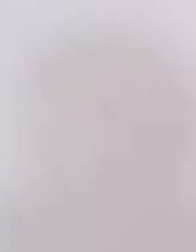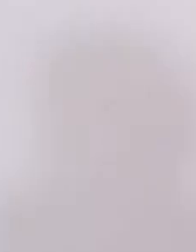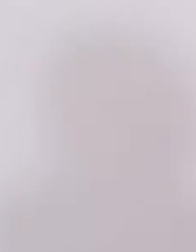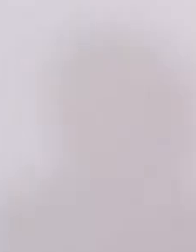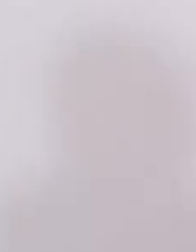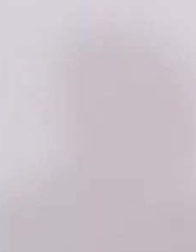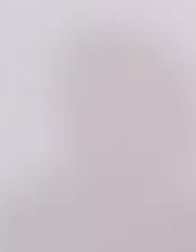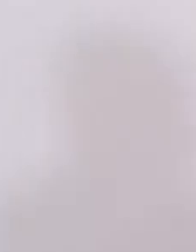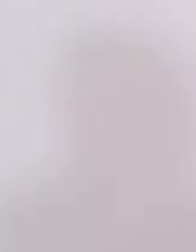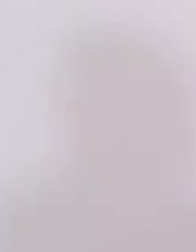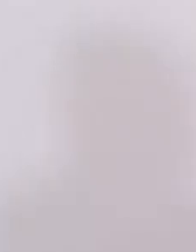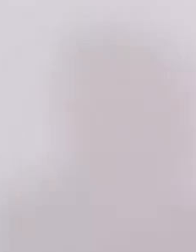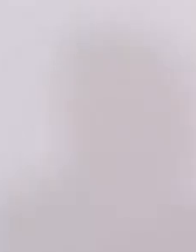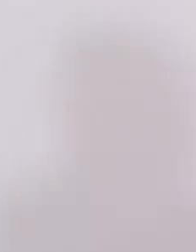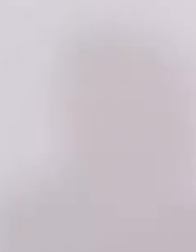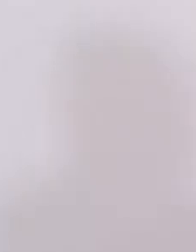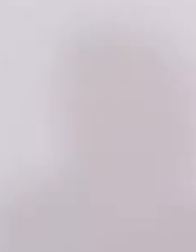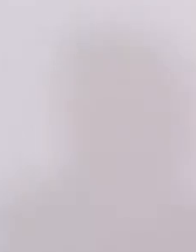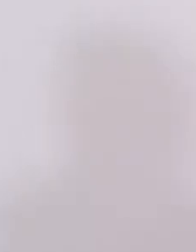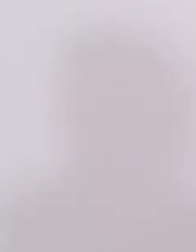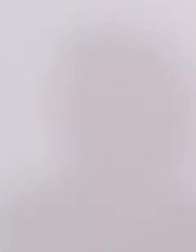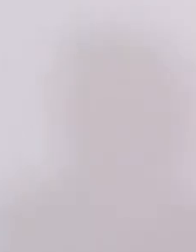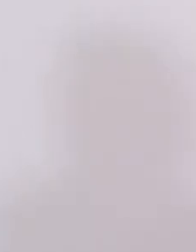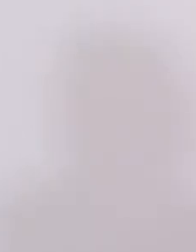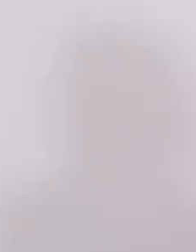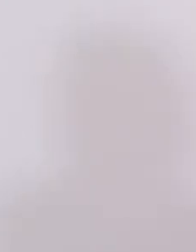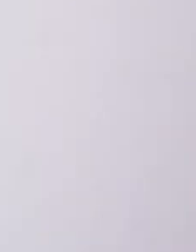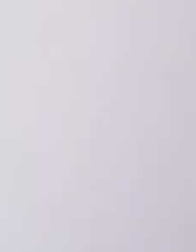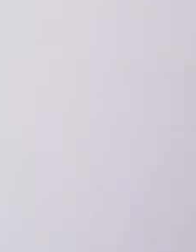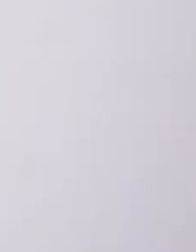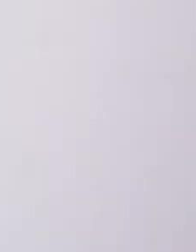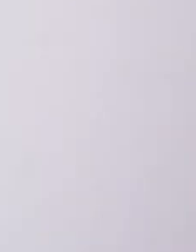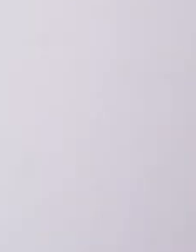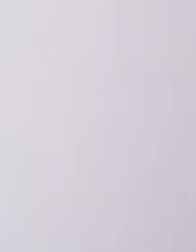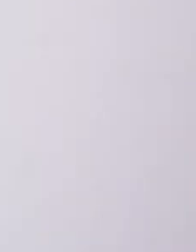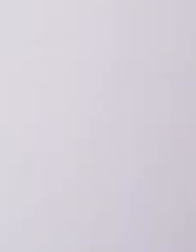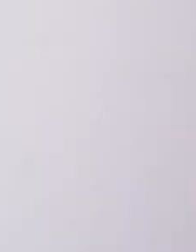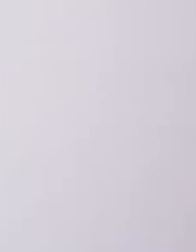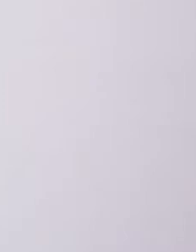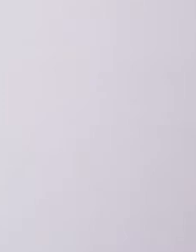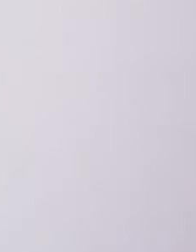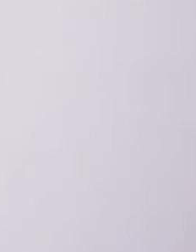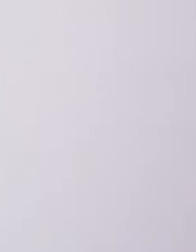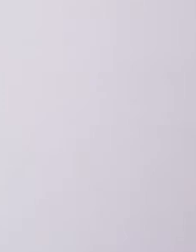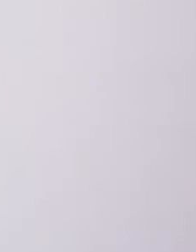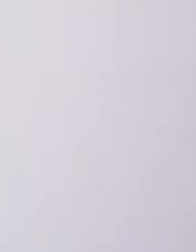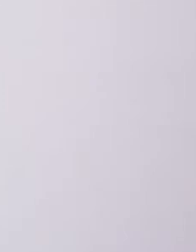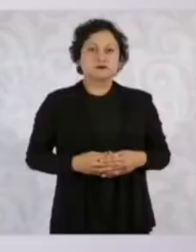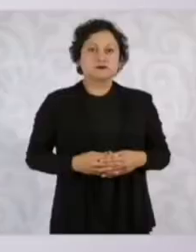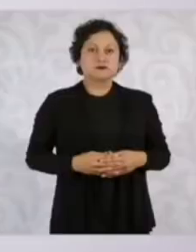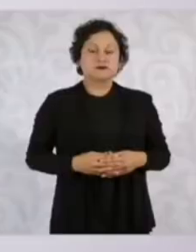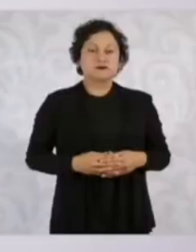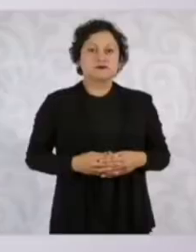desarrollo de protocolos de intercambio de información entre diversas instituciones de seguridad y el Centro Nacional de Inteligencia.